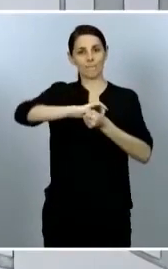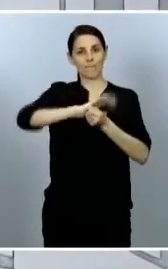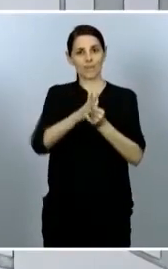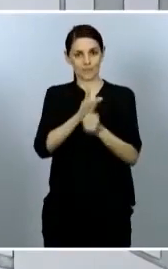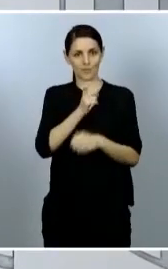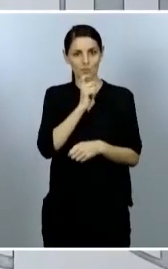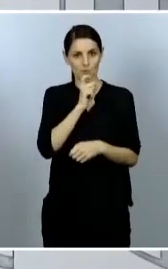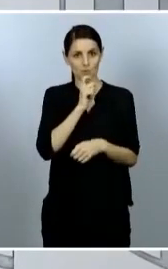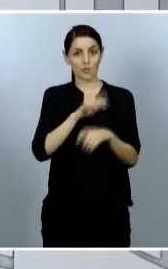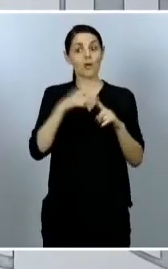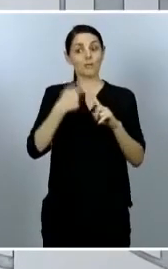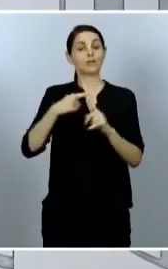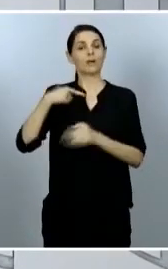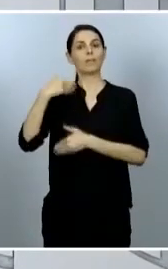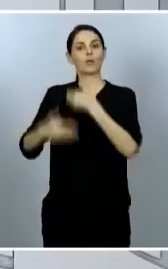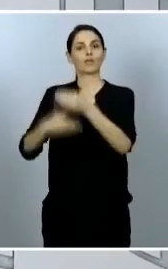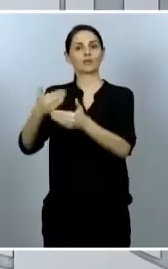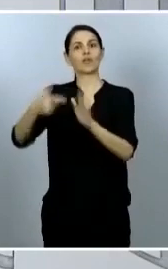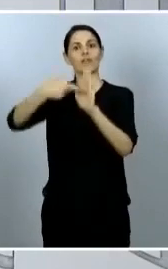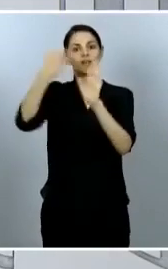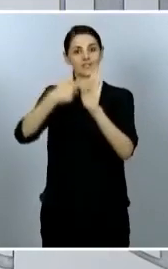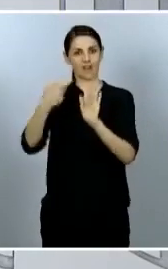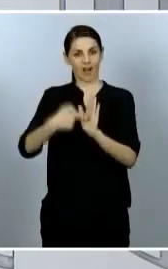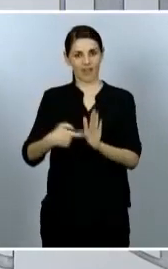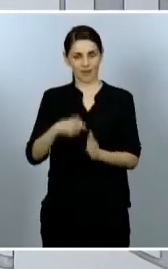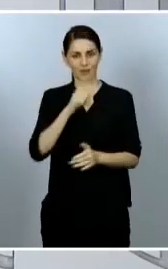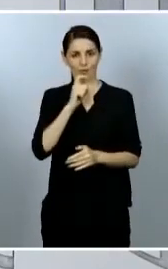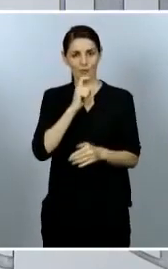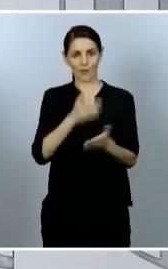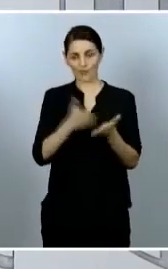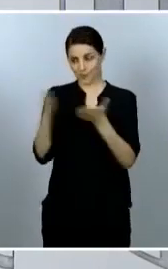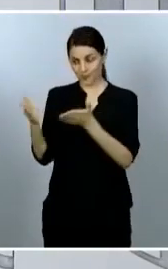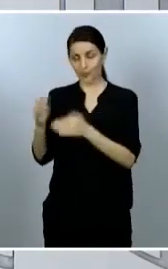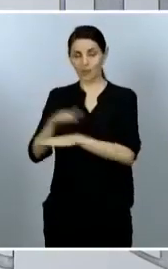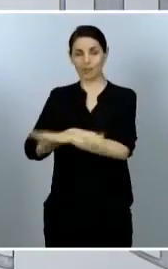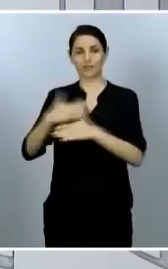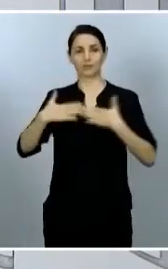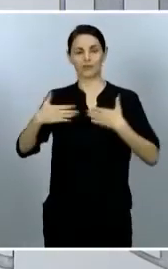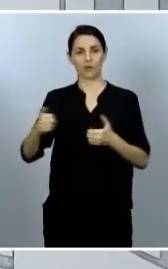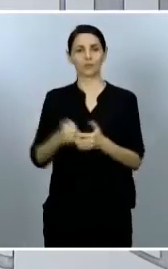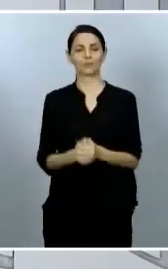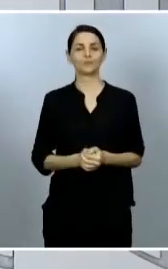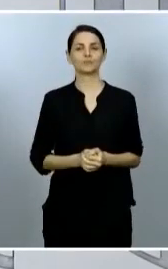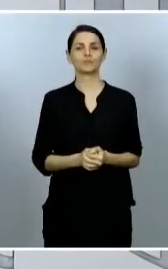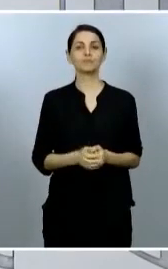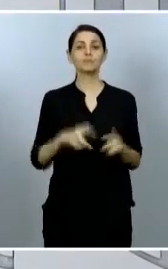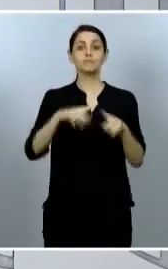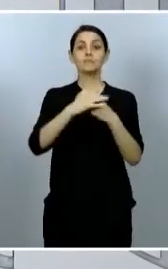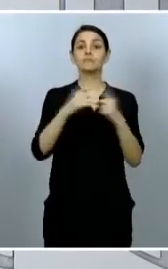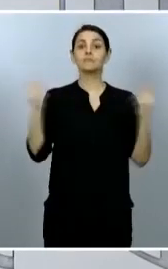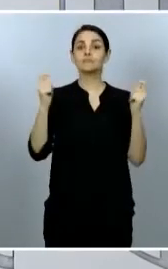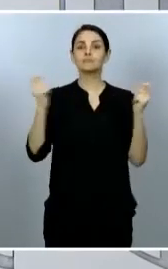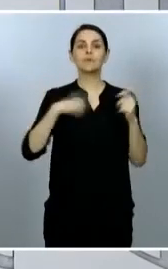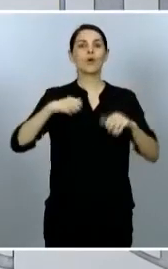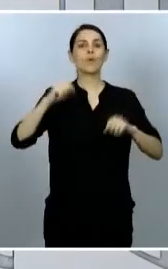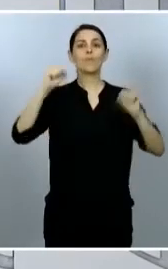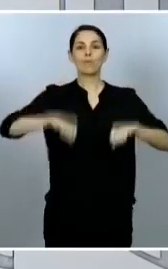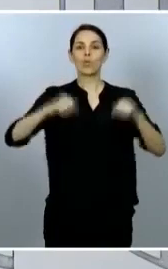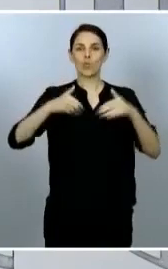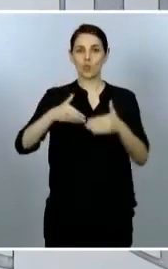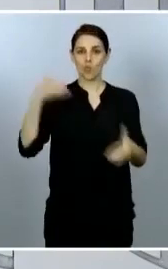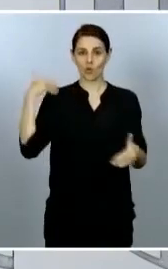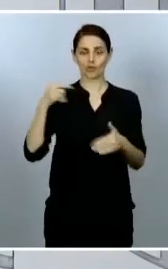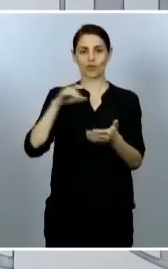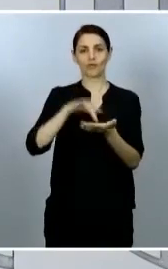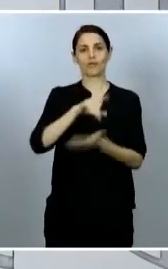proceso de desescalada en nuestro país. Un estado de alarma que aprobamos el 14 de marzo, para el que hemos venido solicitando